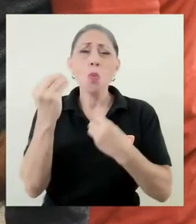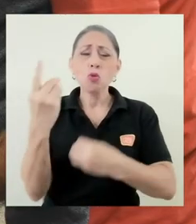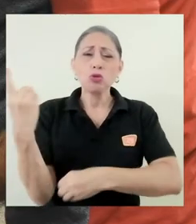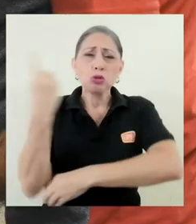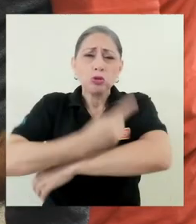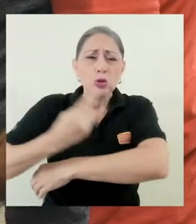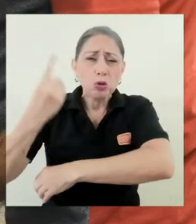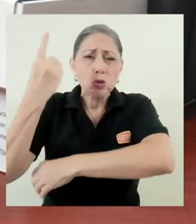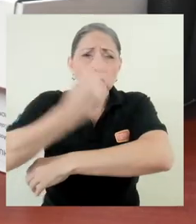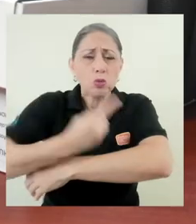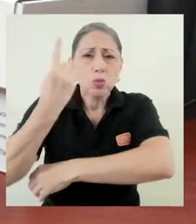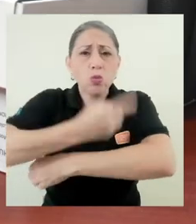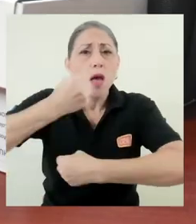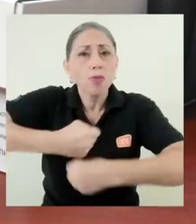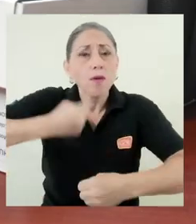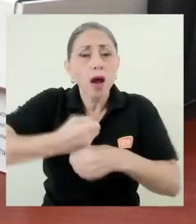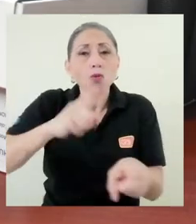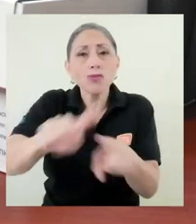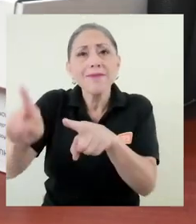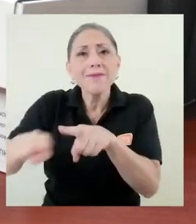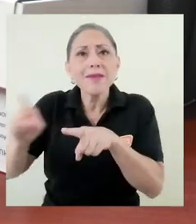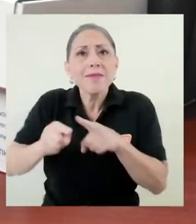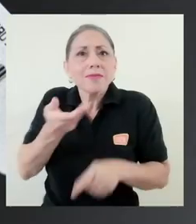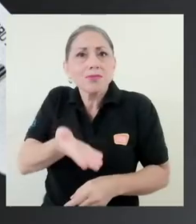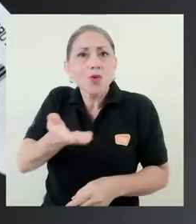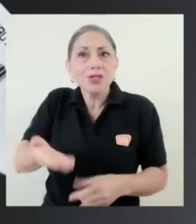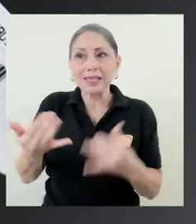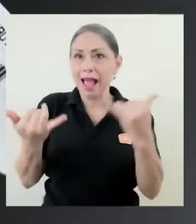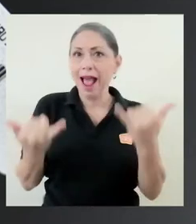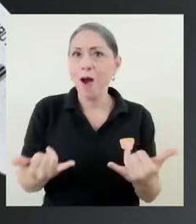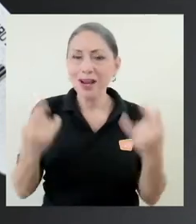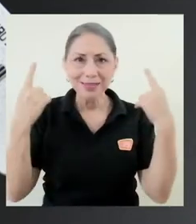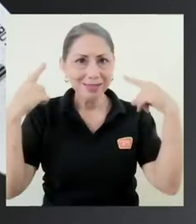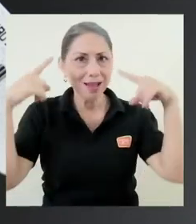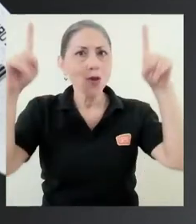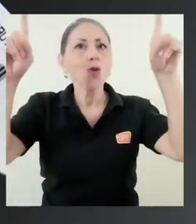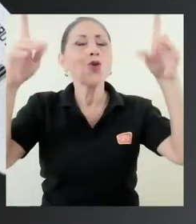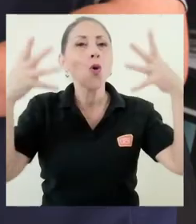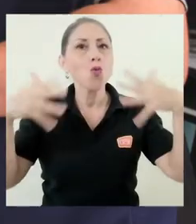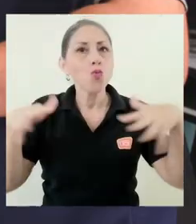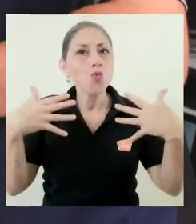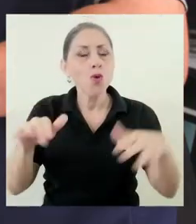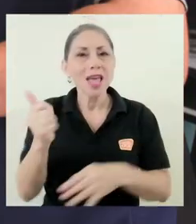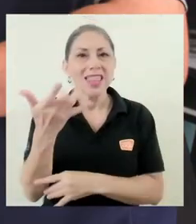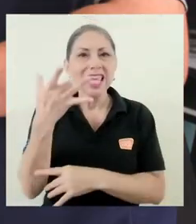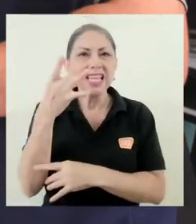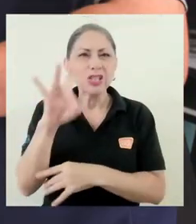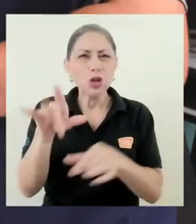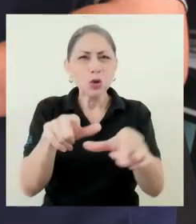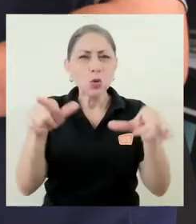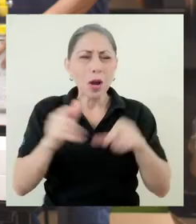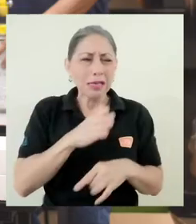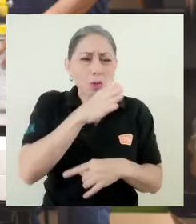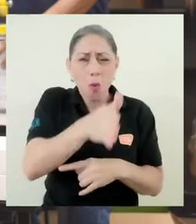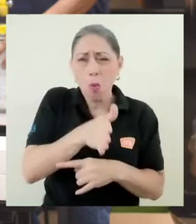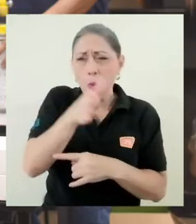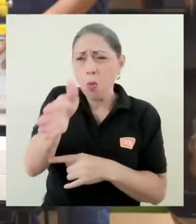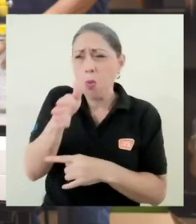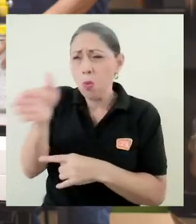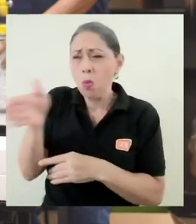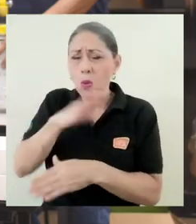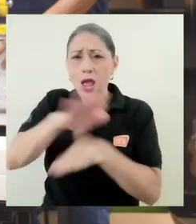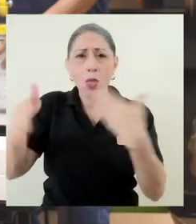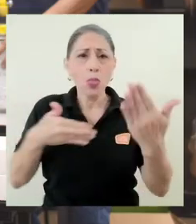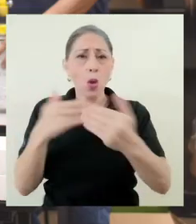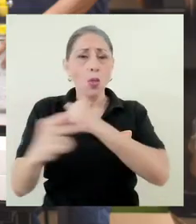durante días en diferentes aspectos y en esta ocasión se logró abarcar 18 rutas en todo el